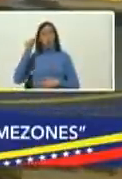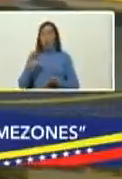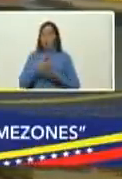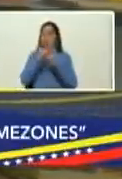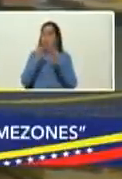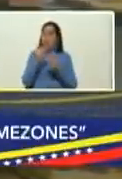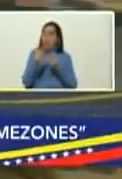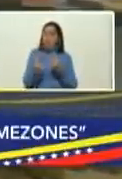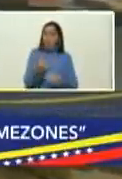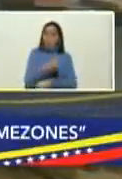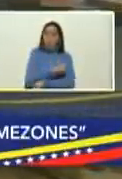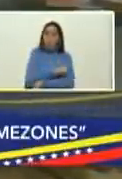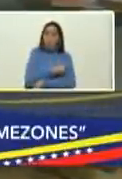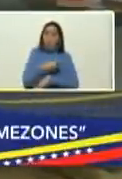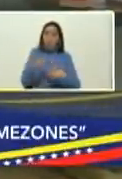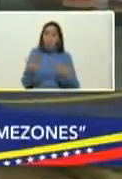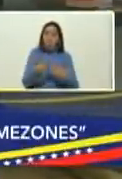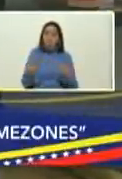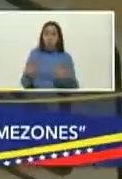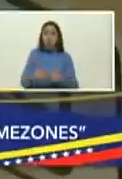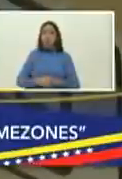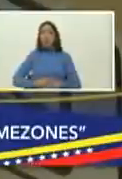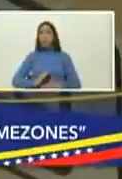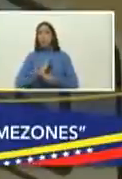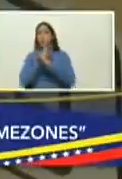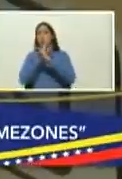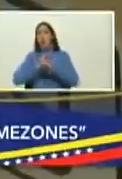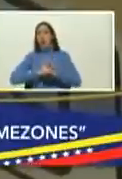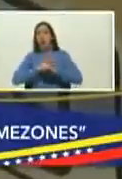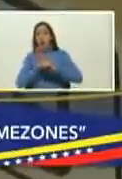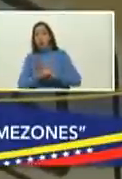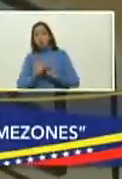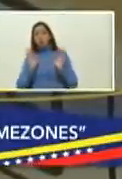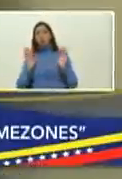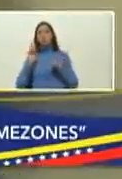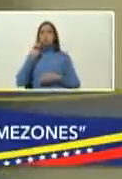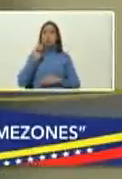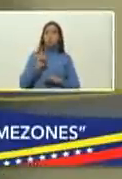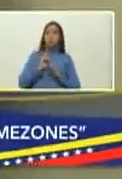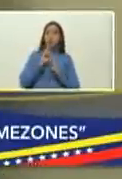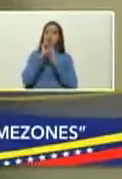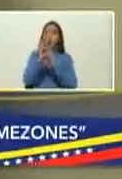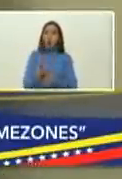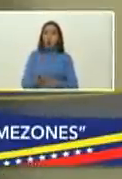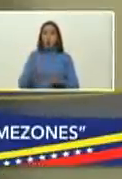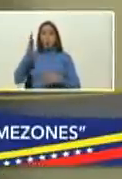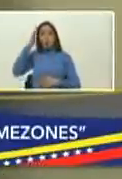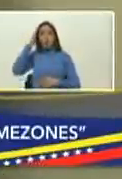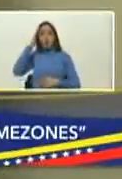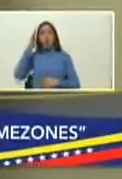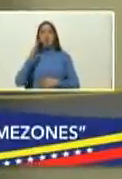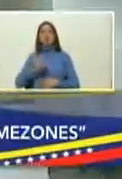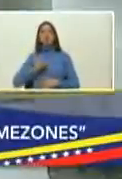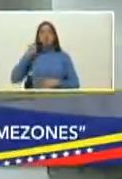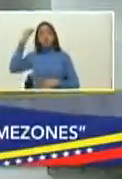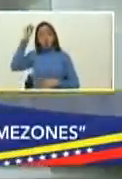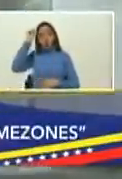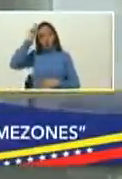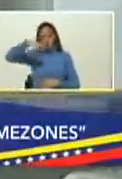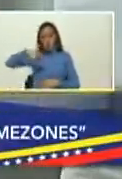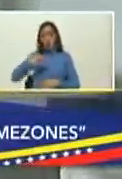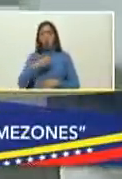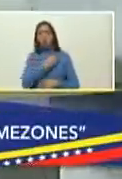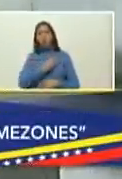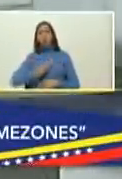ver cómo vacunamos pero como esto pudiera detener este tema bueno ahí está la respuesta usted siempre con su sapiencia y además